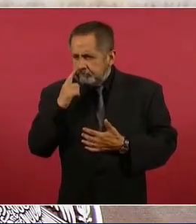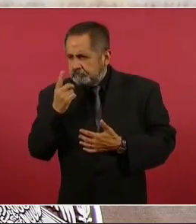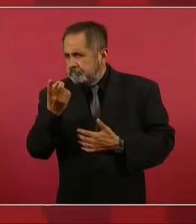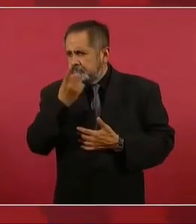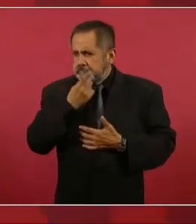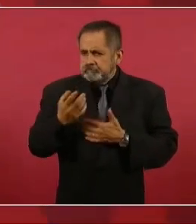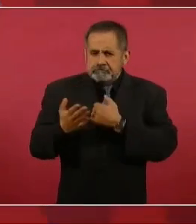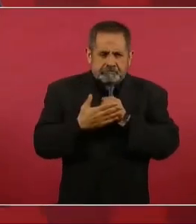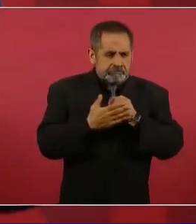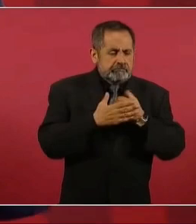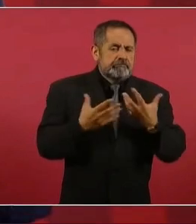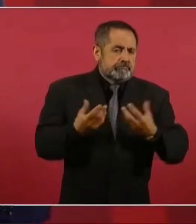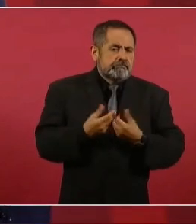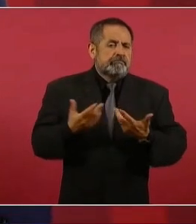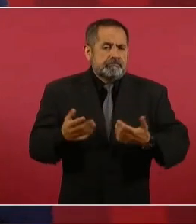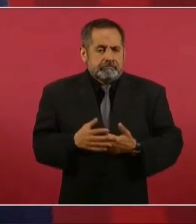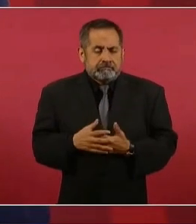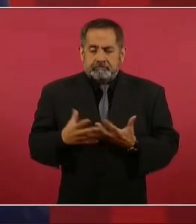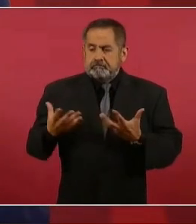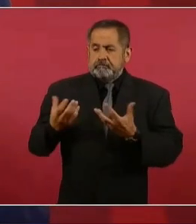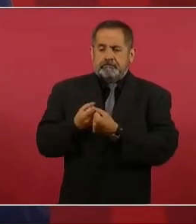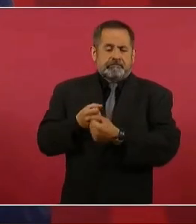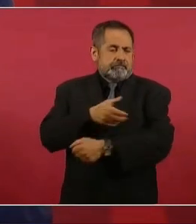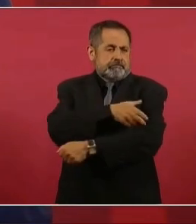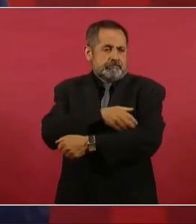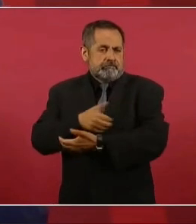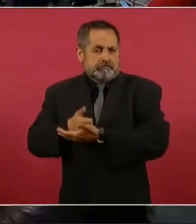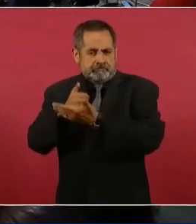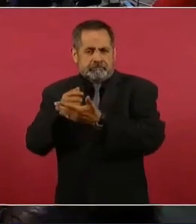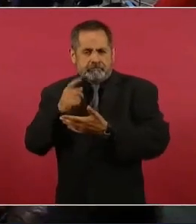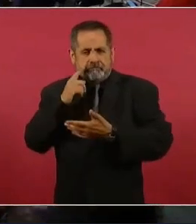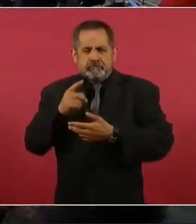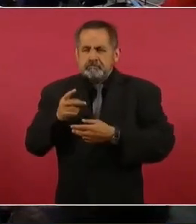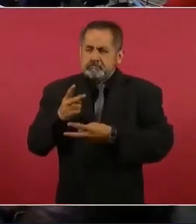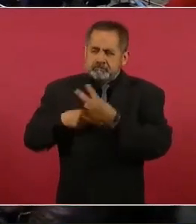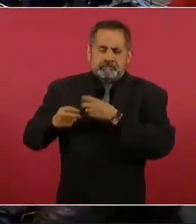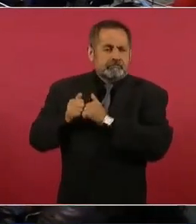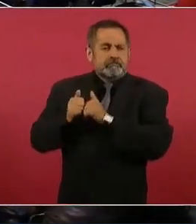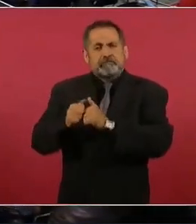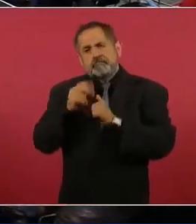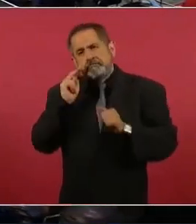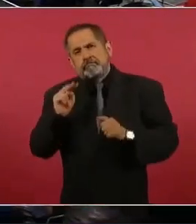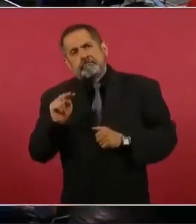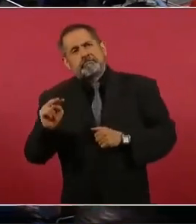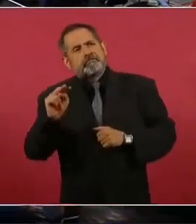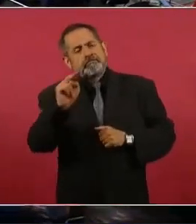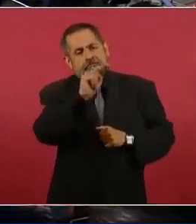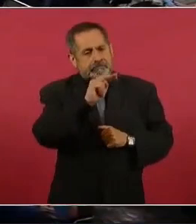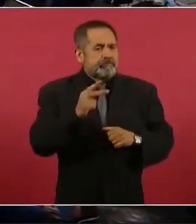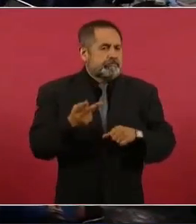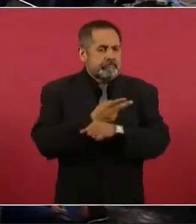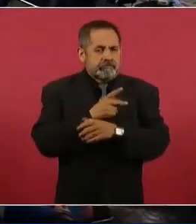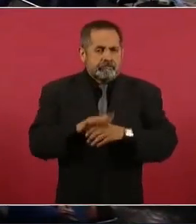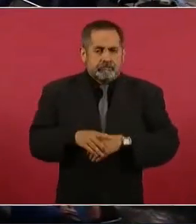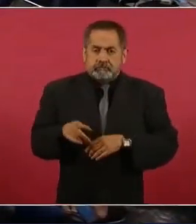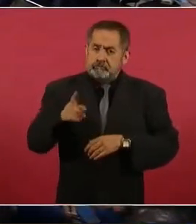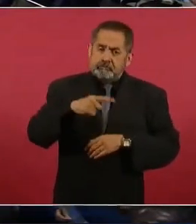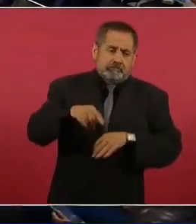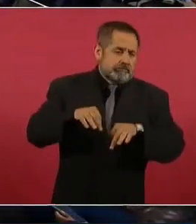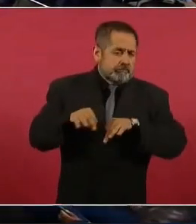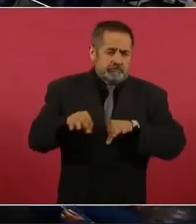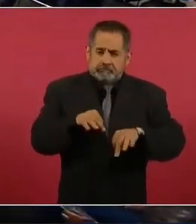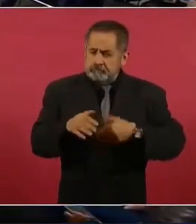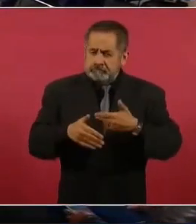me van a acompañar los servidores públicos que atienden, que están trabajando